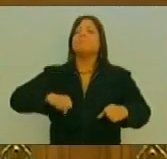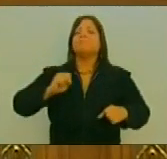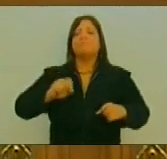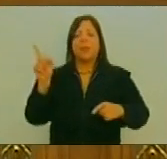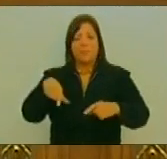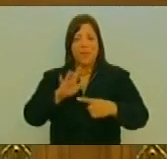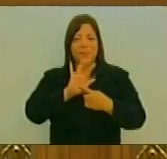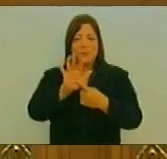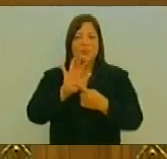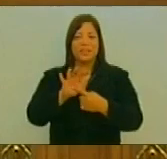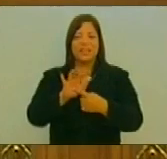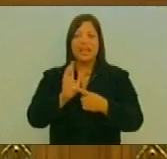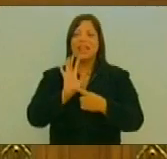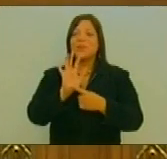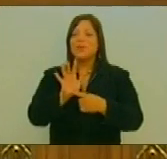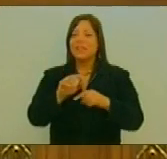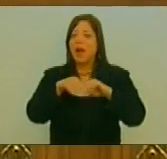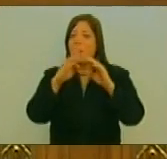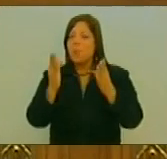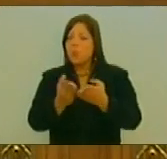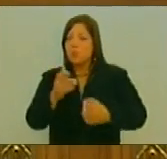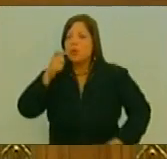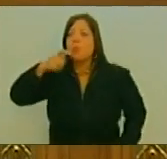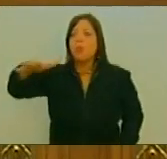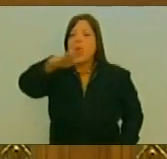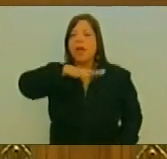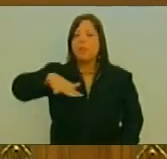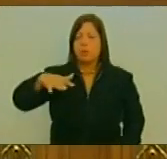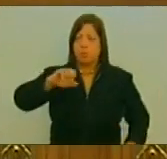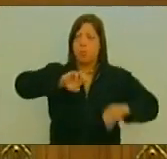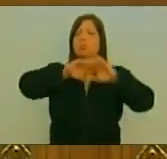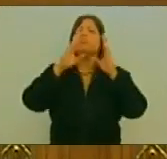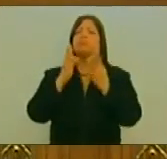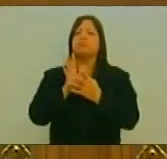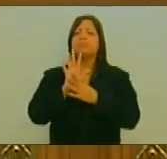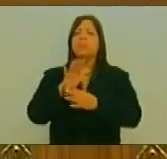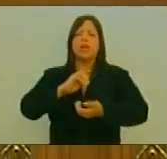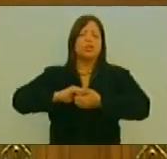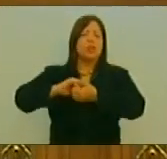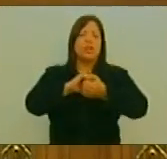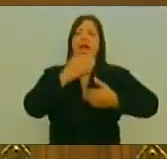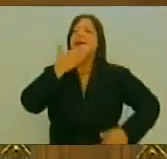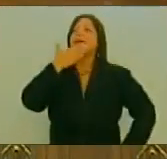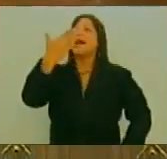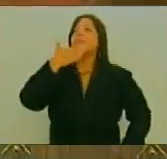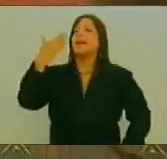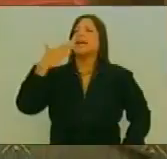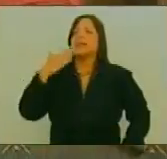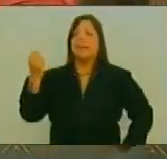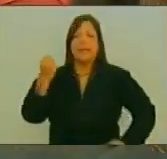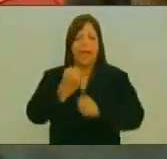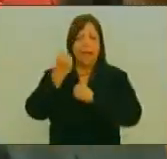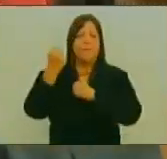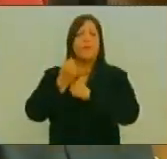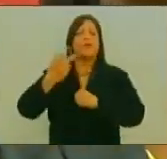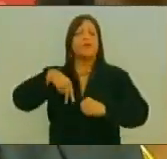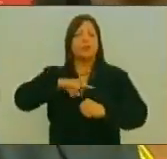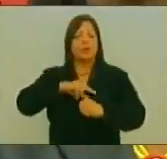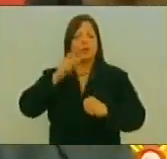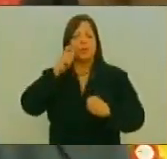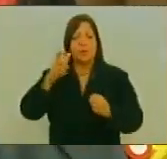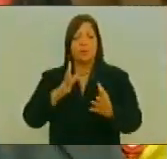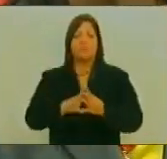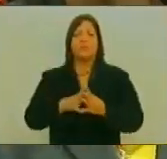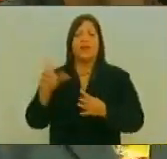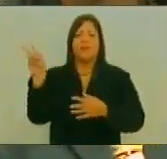Tenemos que agradecerle A los pueblos del mundo Y a los movimientos sociales Toda la solidaridad Todo el apoyo Al pueblo